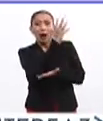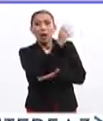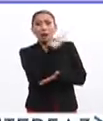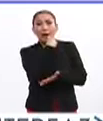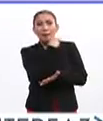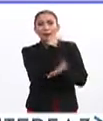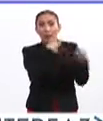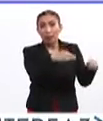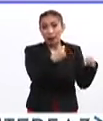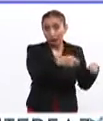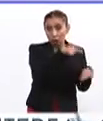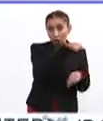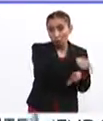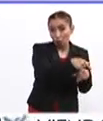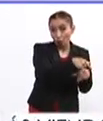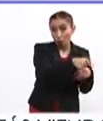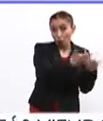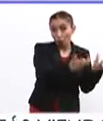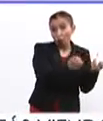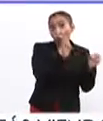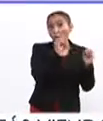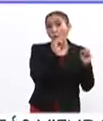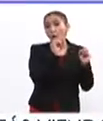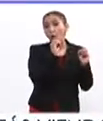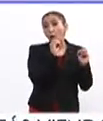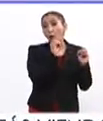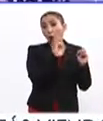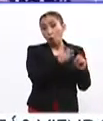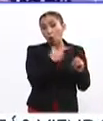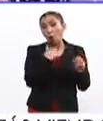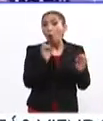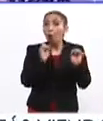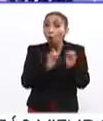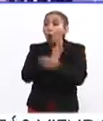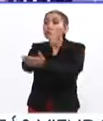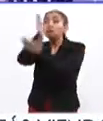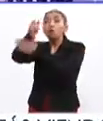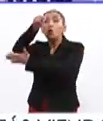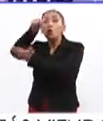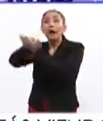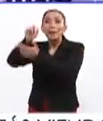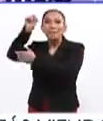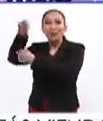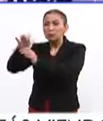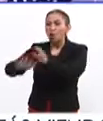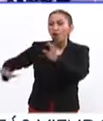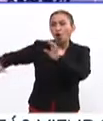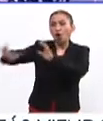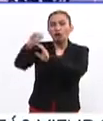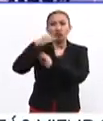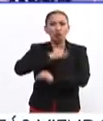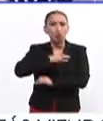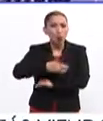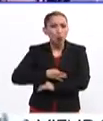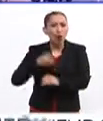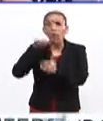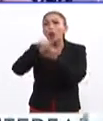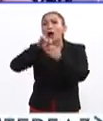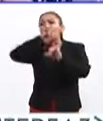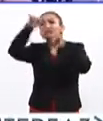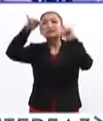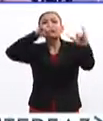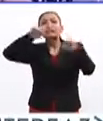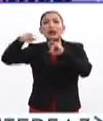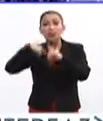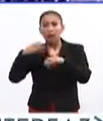en el mercado de la esquina, ¿no? ¿Qué si vamos directamente a estas zonas en Toluca o en diferentes lugares